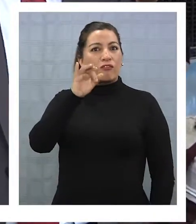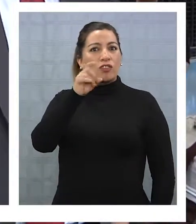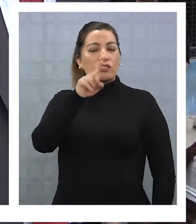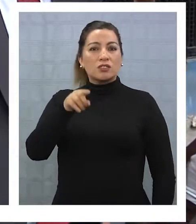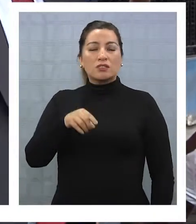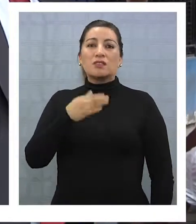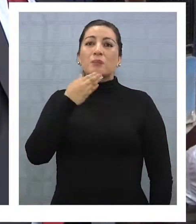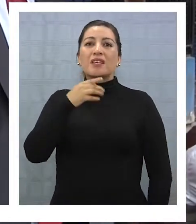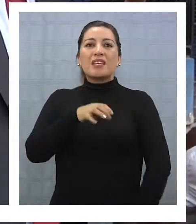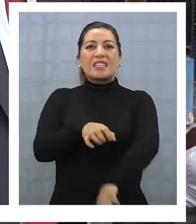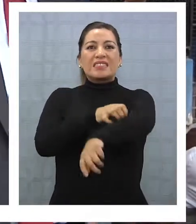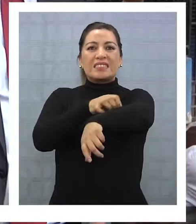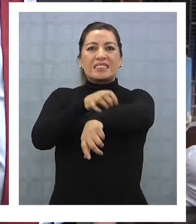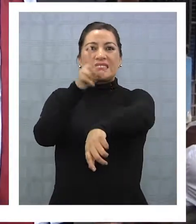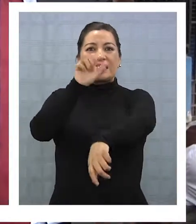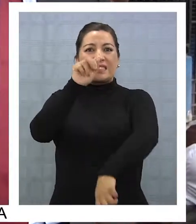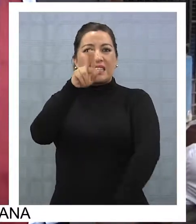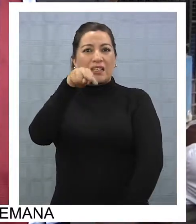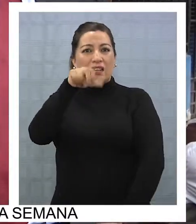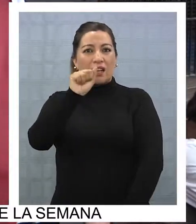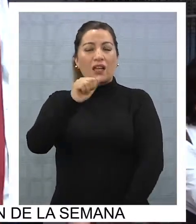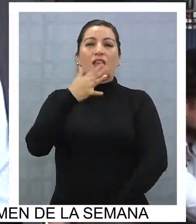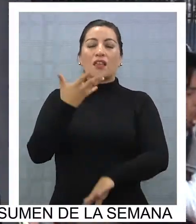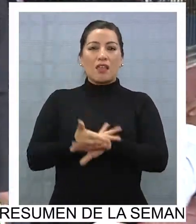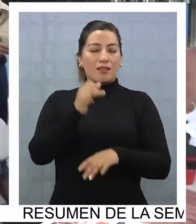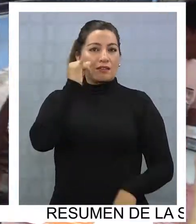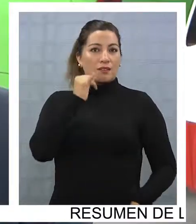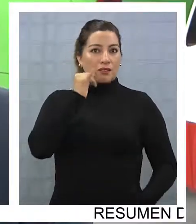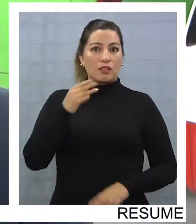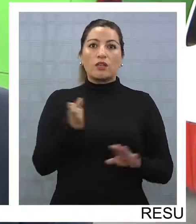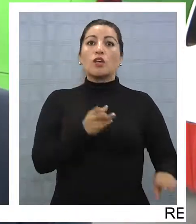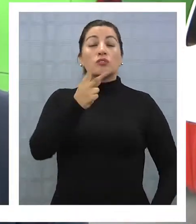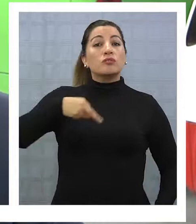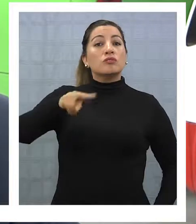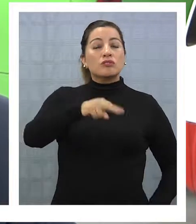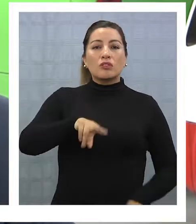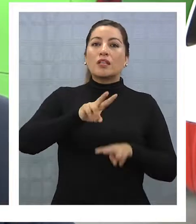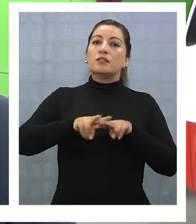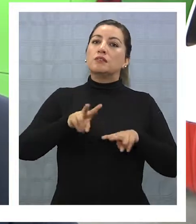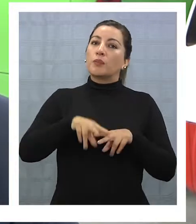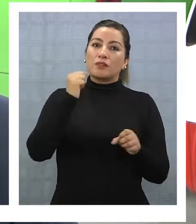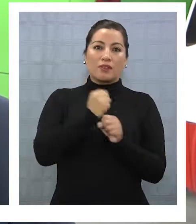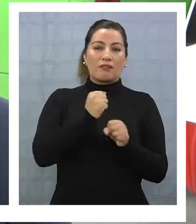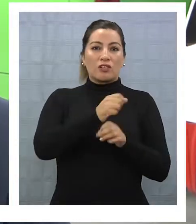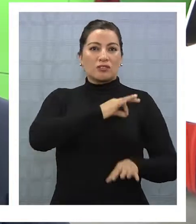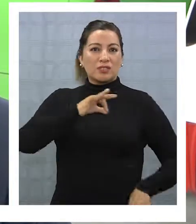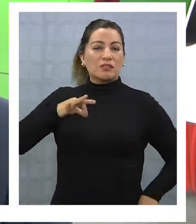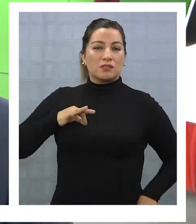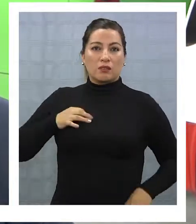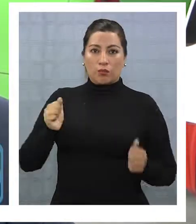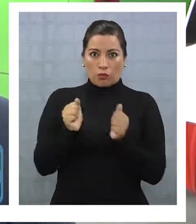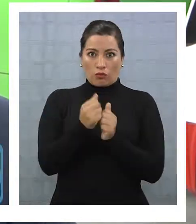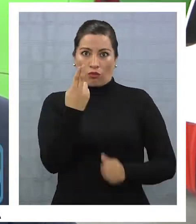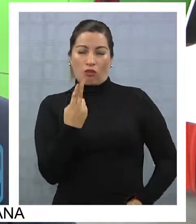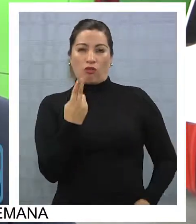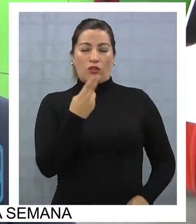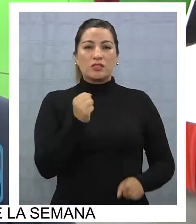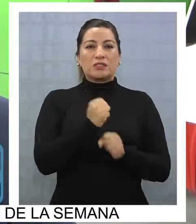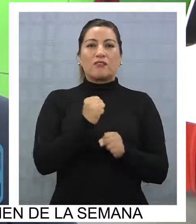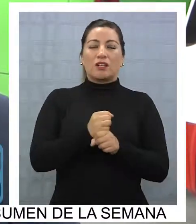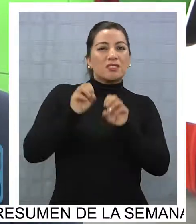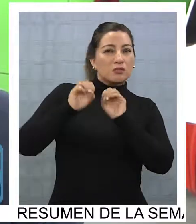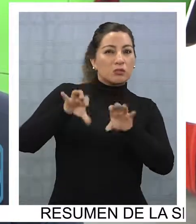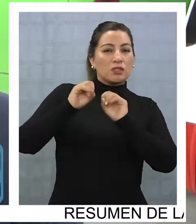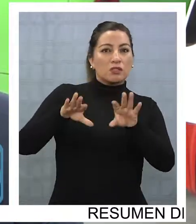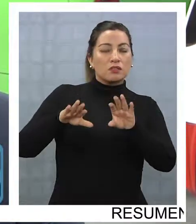que se produjo en la región. Lo que hemos estado haciendo, trabajo a través de la Ceremi, es el trabajo de educación, de